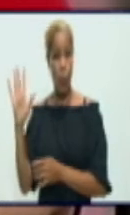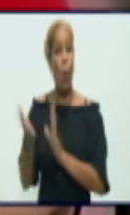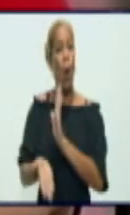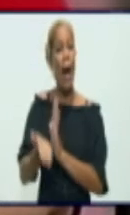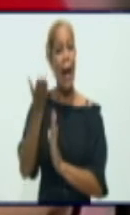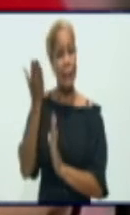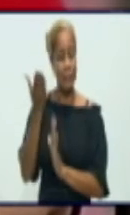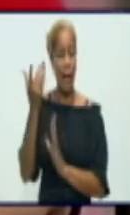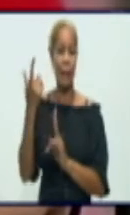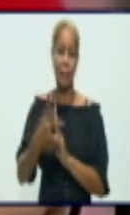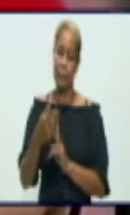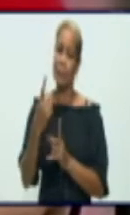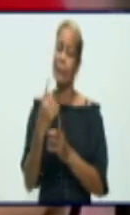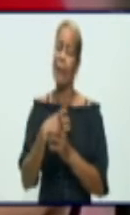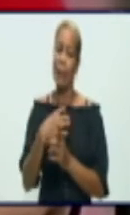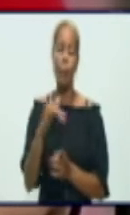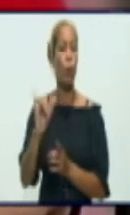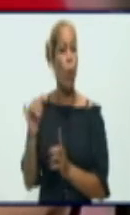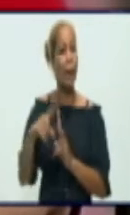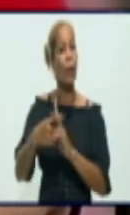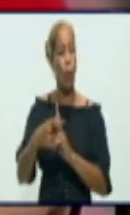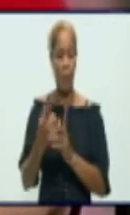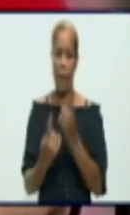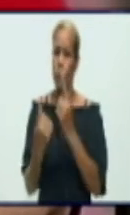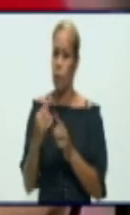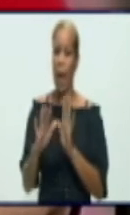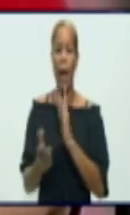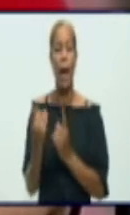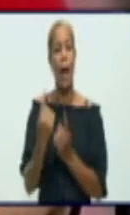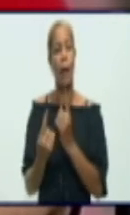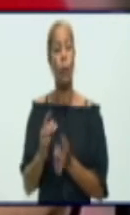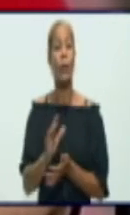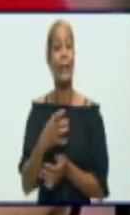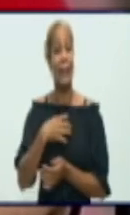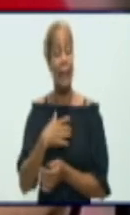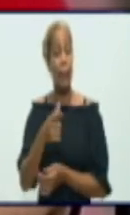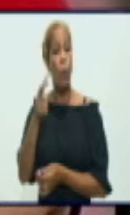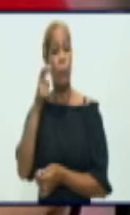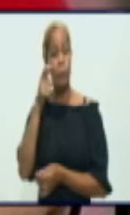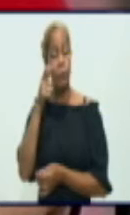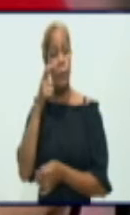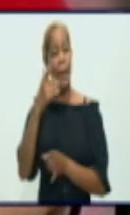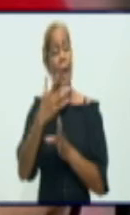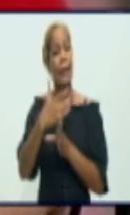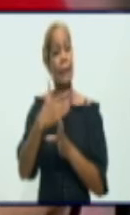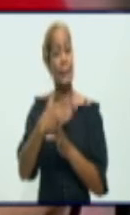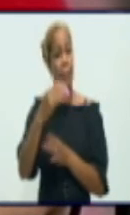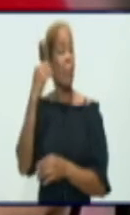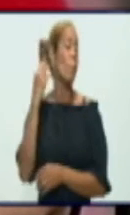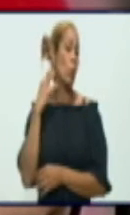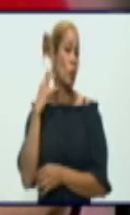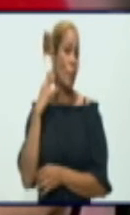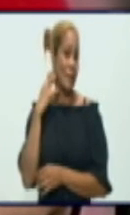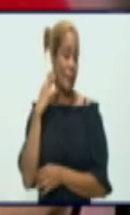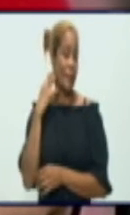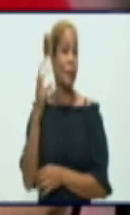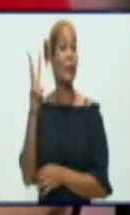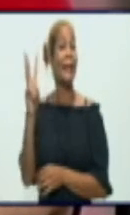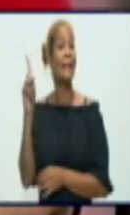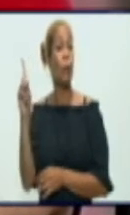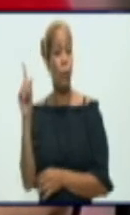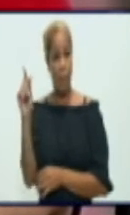.159 pacientes recuperados. Tenemos en vigilancia intensiva en el hospital Celia Sánchez Mandulay 31 pacientes